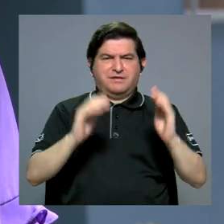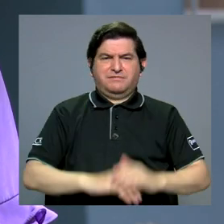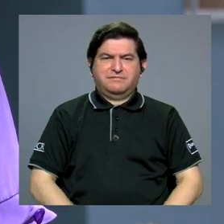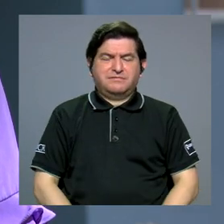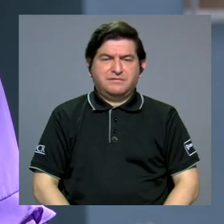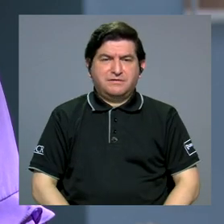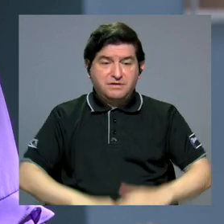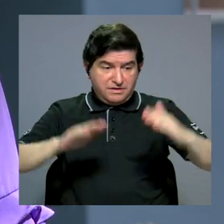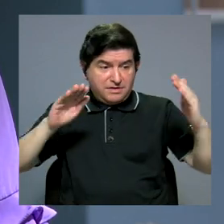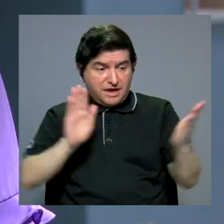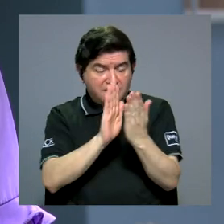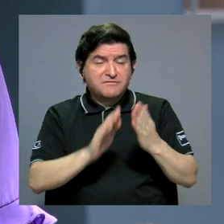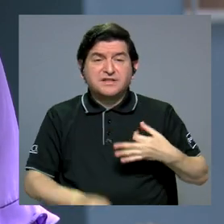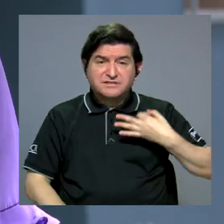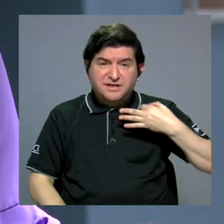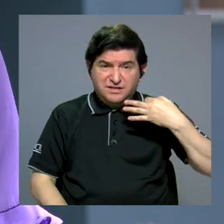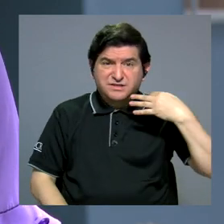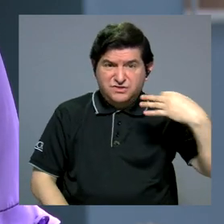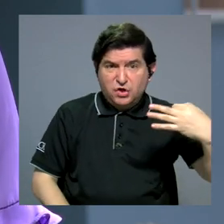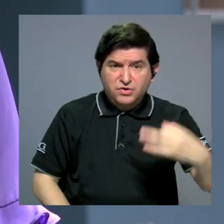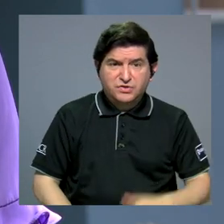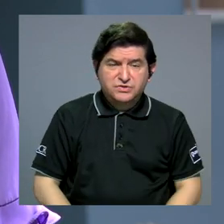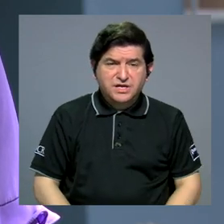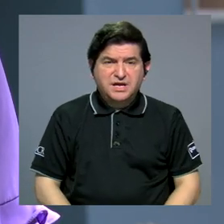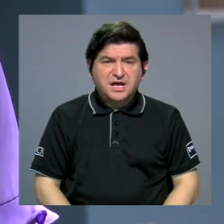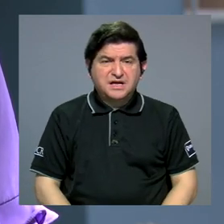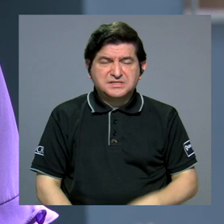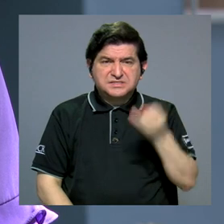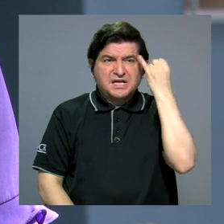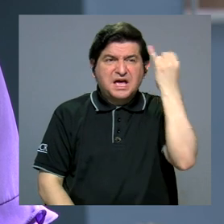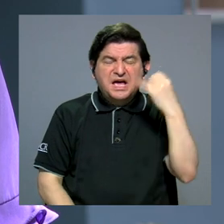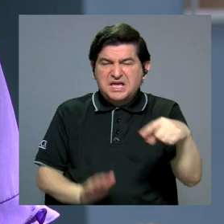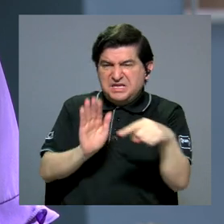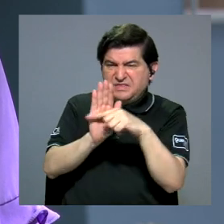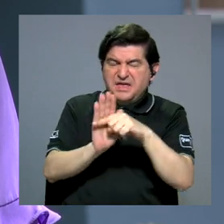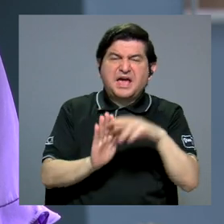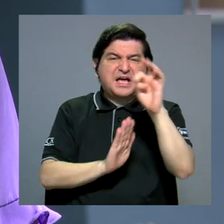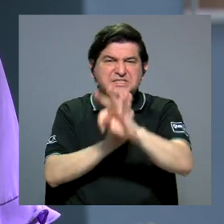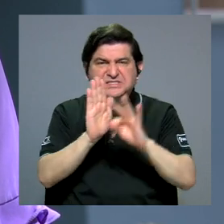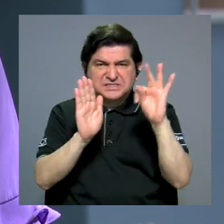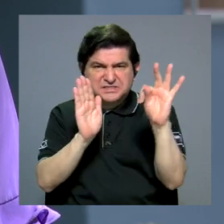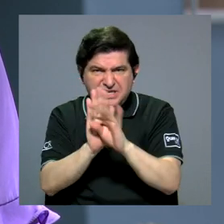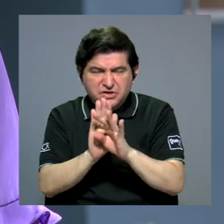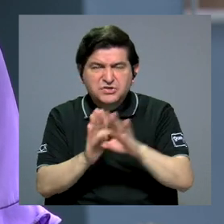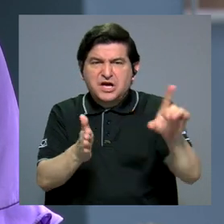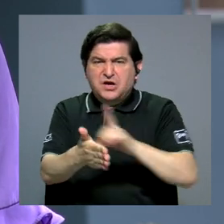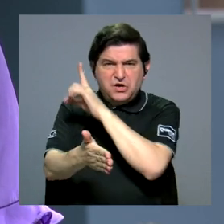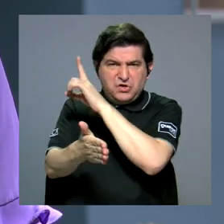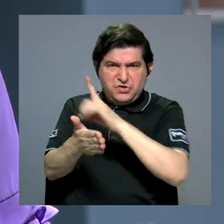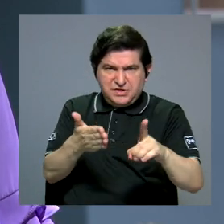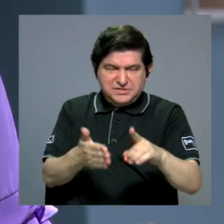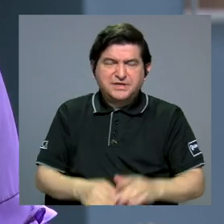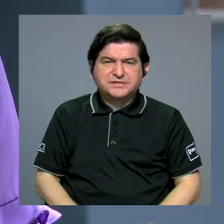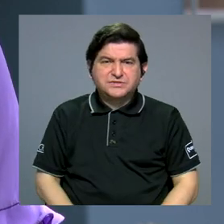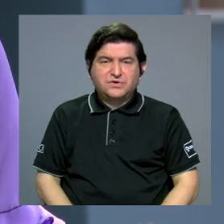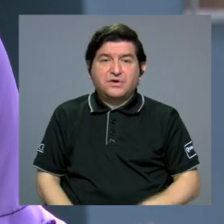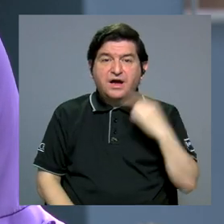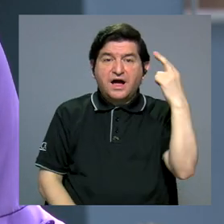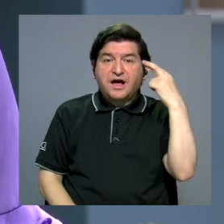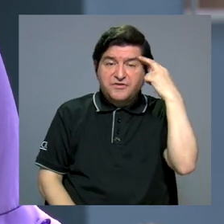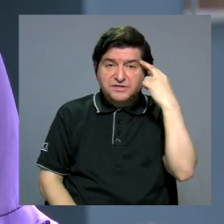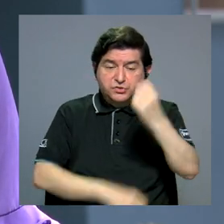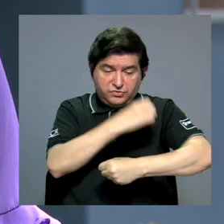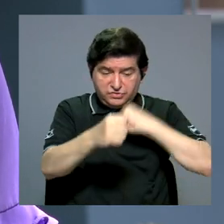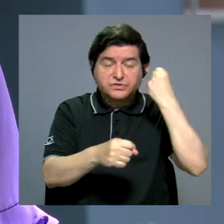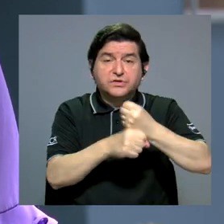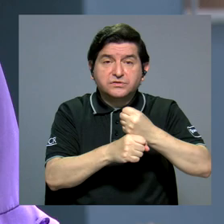Es decir, enfrentarse cotidianamente a prejuicios, estereotipos y discriminación en razón de